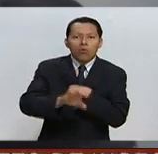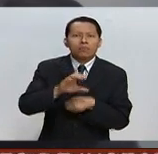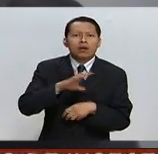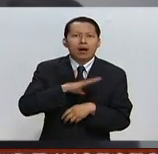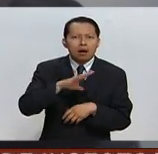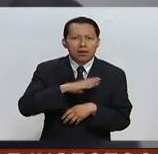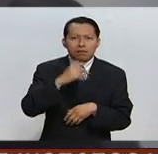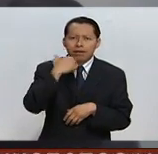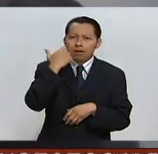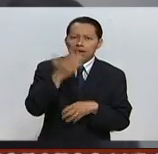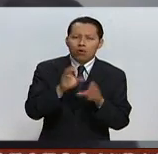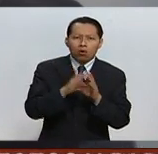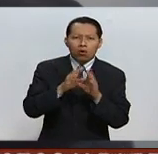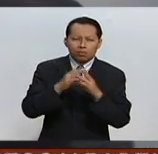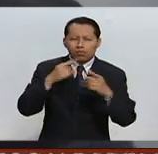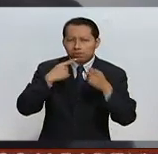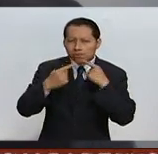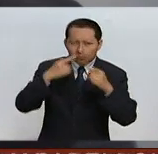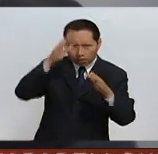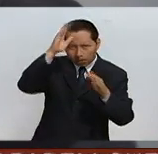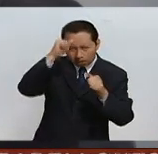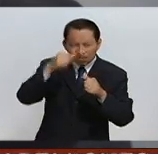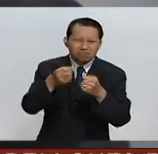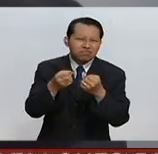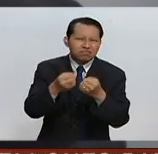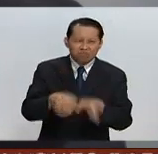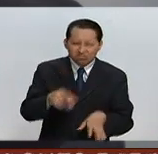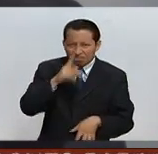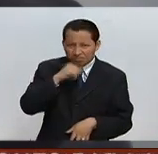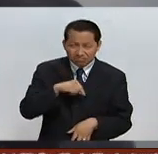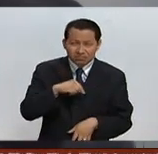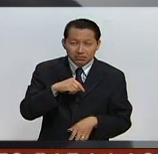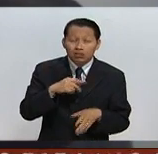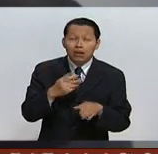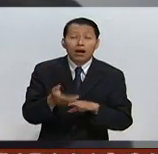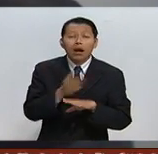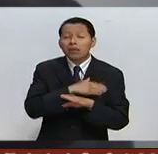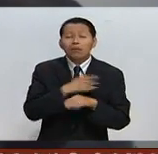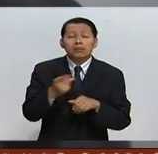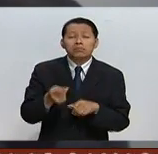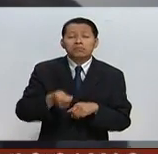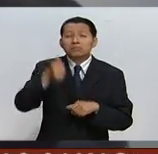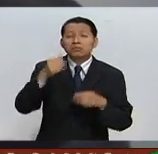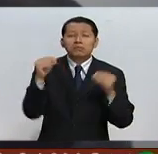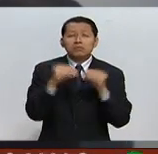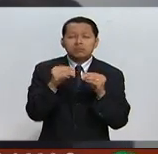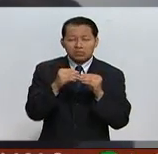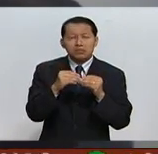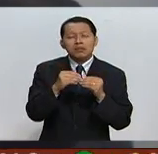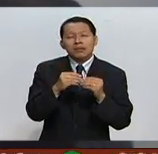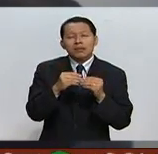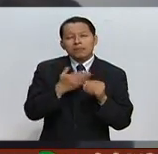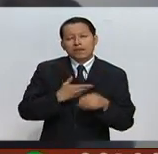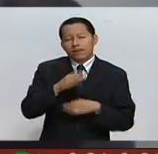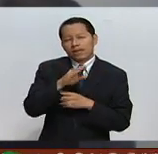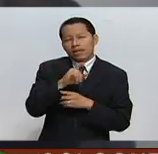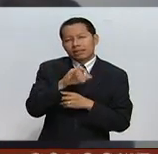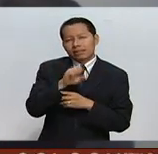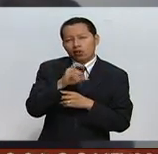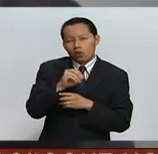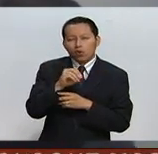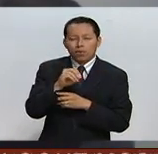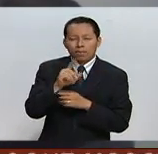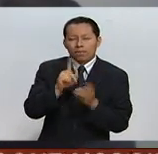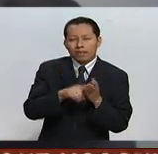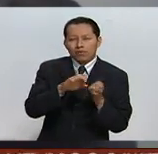intentos de acuerdo que han fracasado. La primera negociación se dio en el gobierno de Elisario Betancur entre 1984